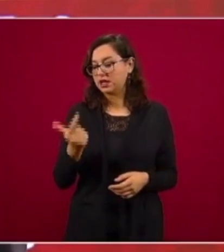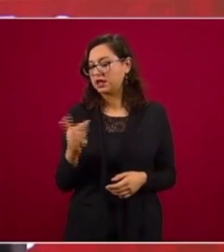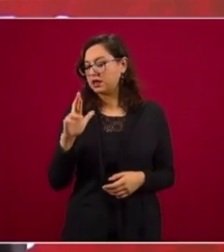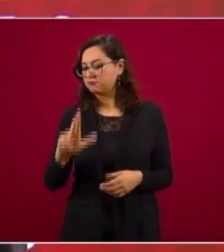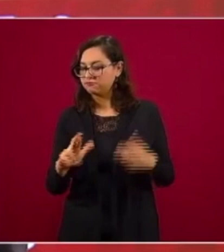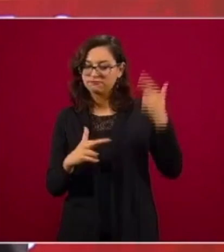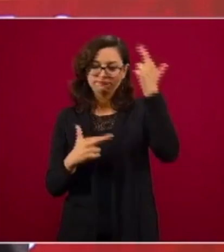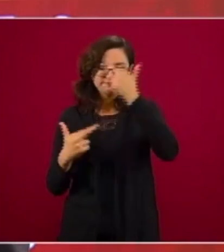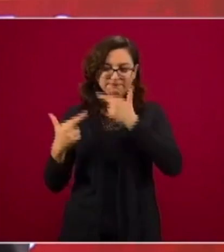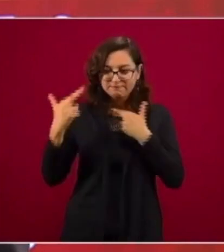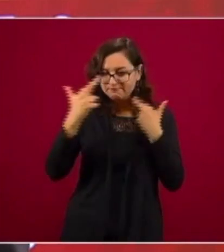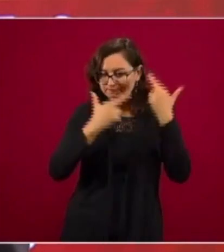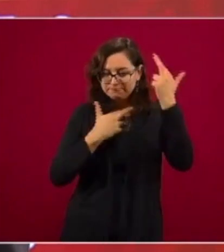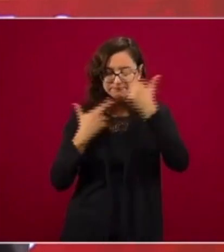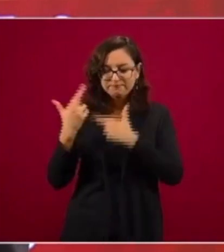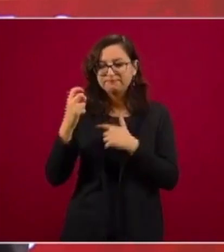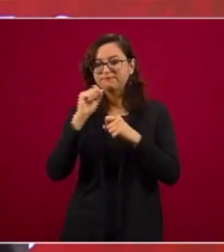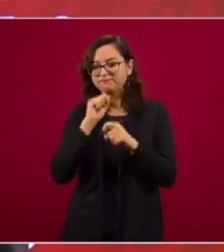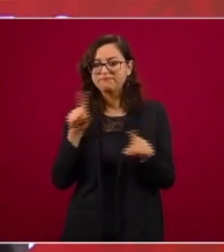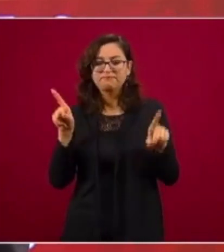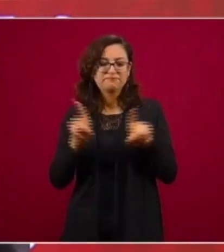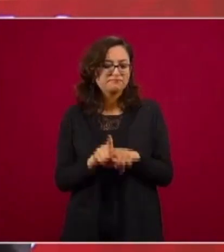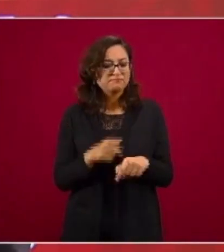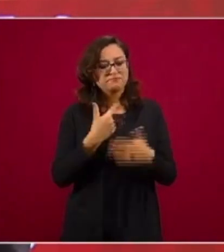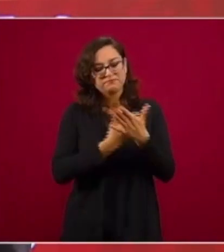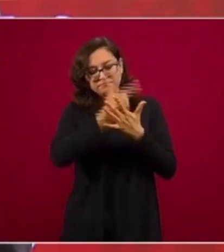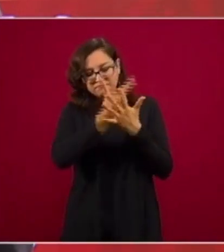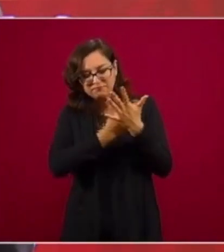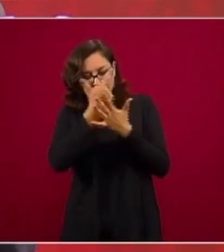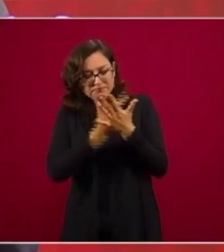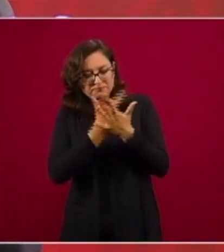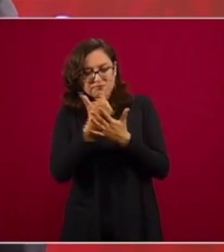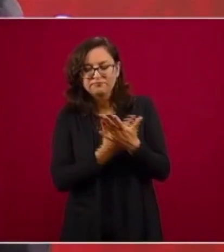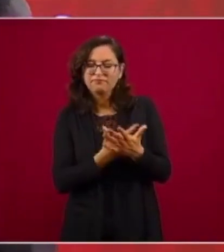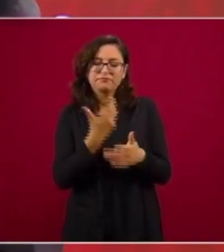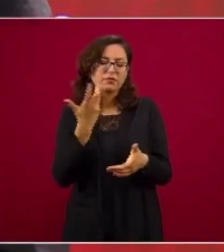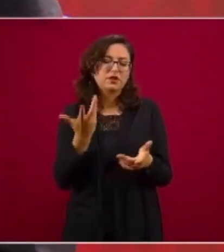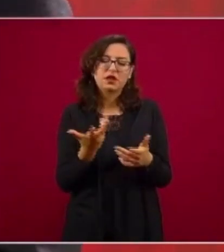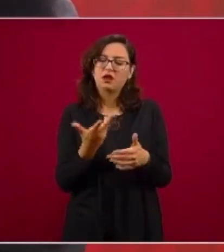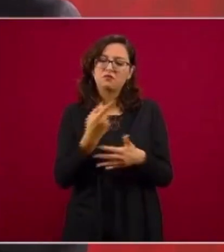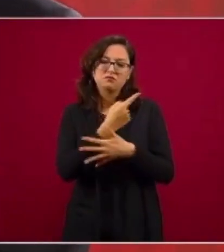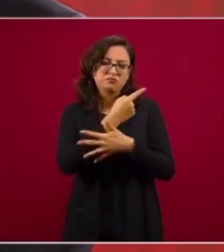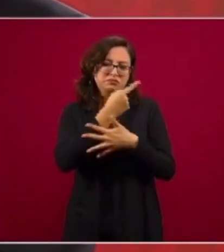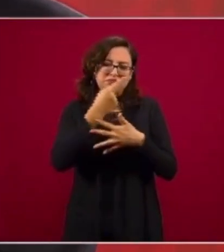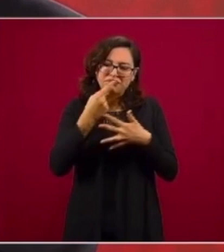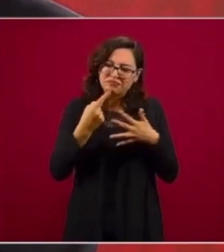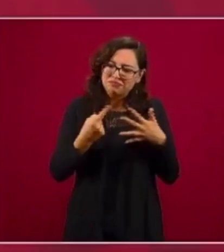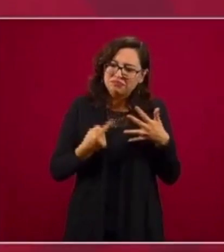y se tiene que ver auditorías y se tiene ya